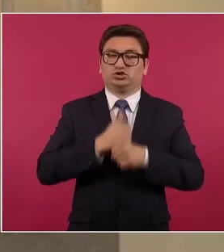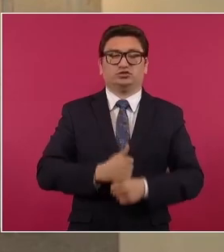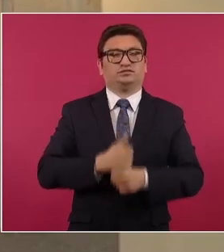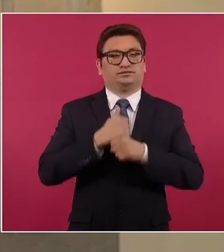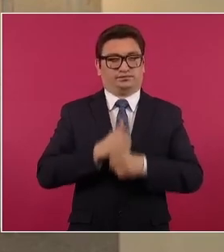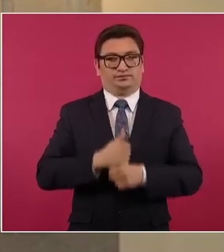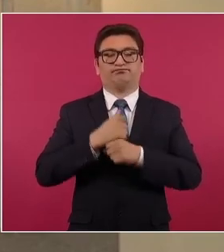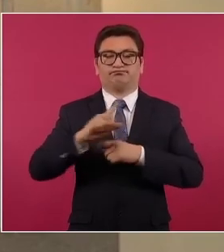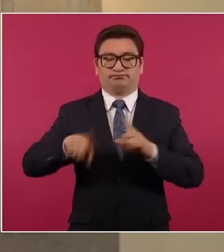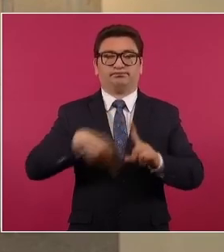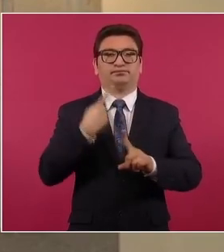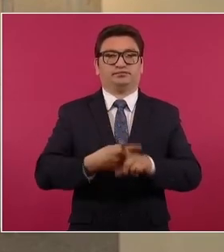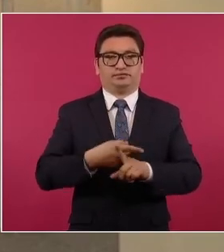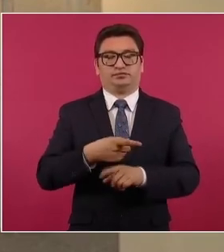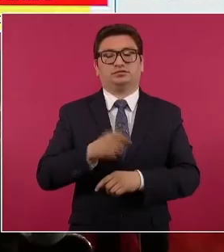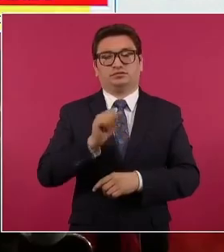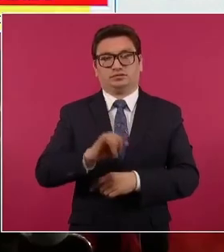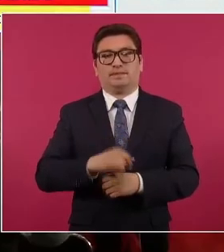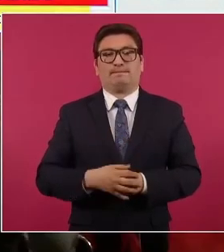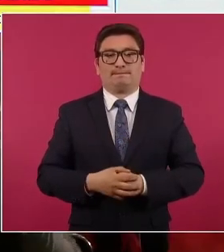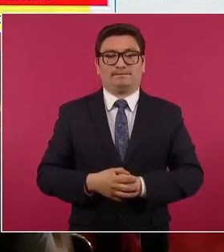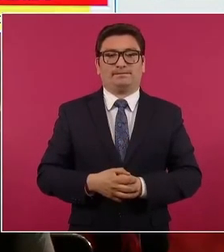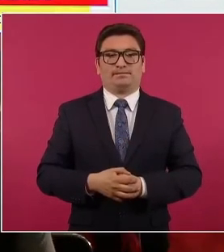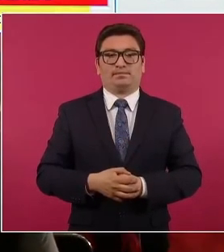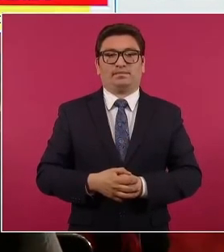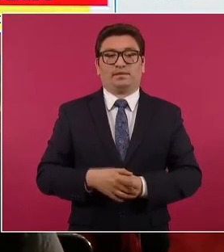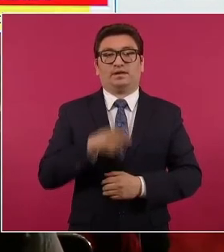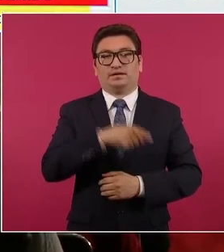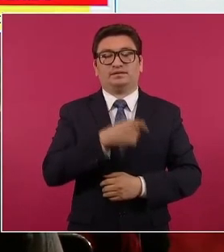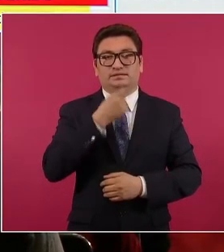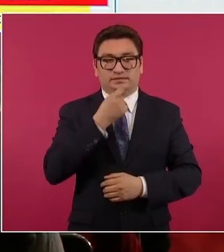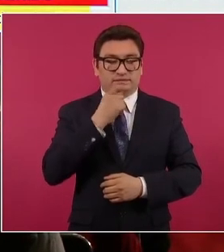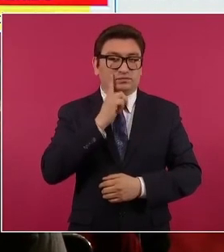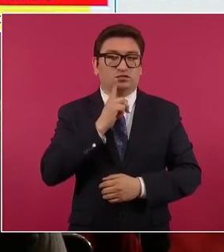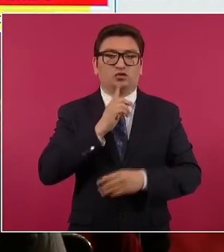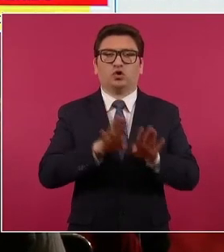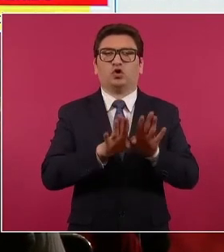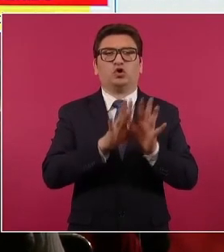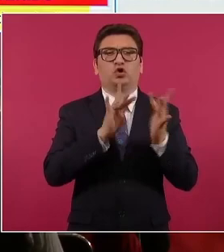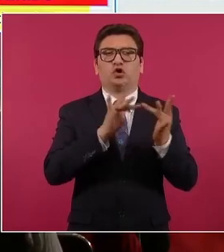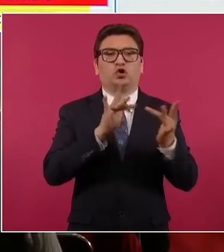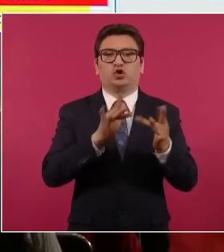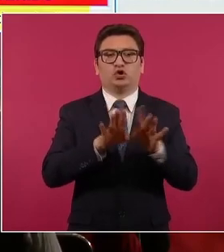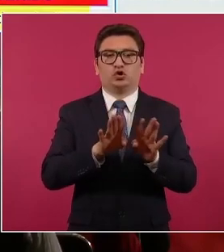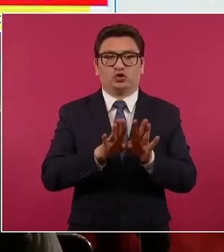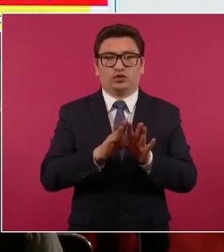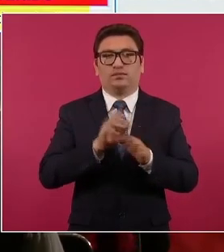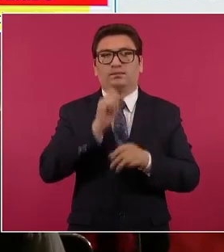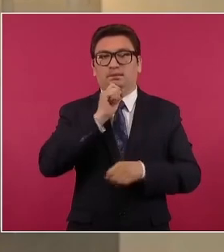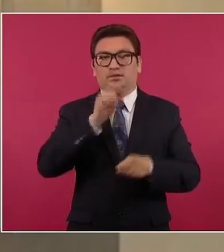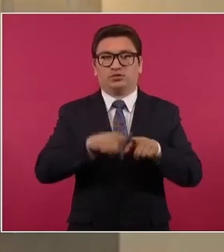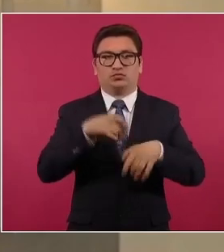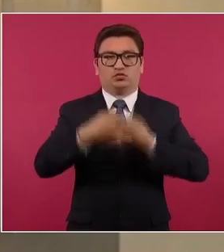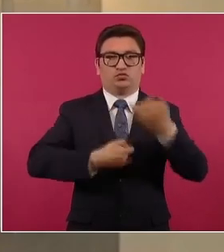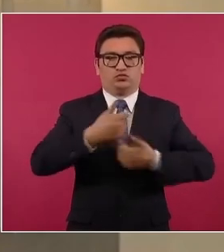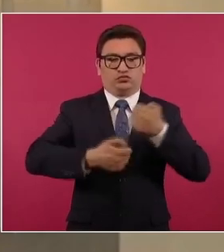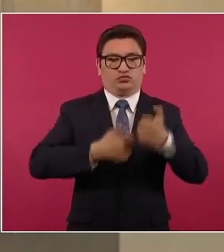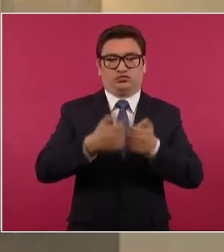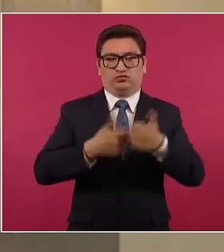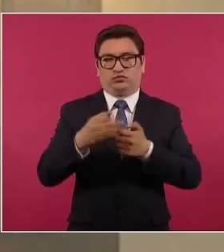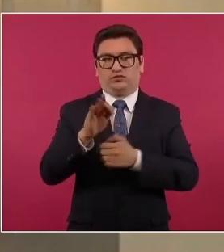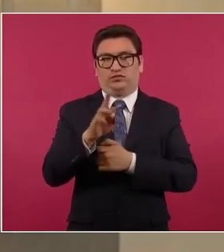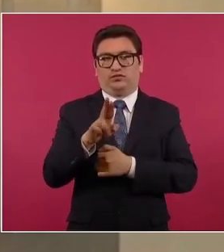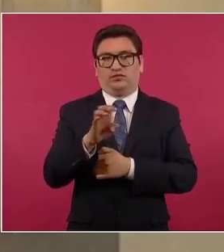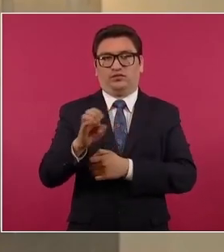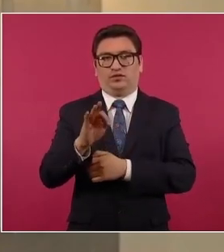agresión sexual. Y esta niña fue contactada a partir del videojuego Free Fire,